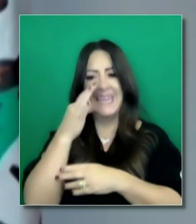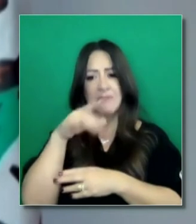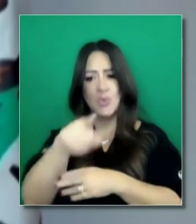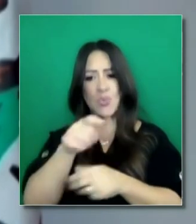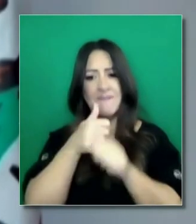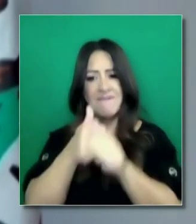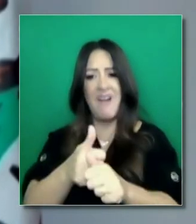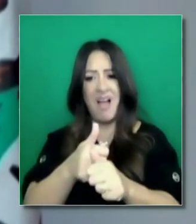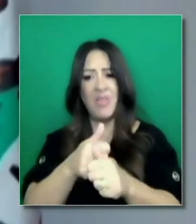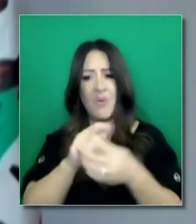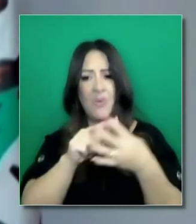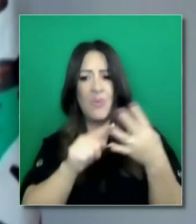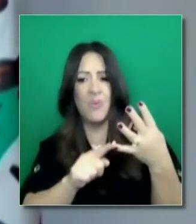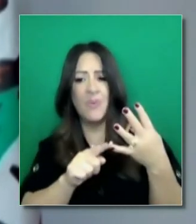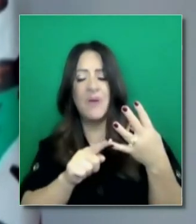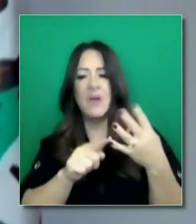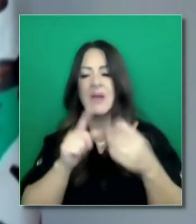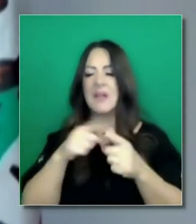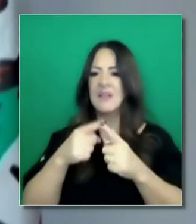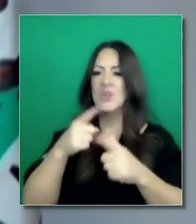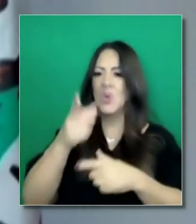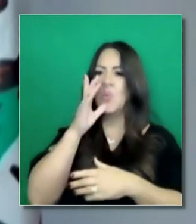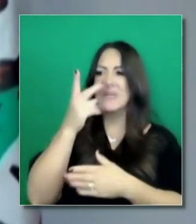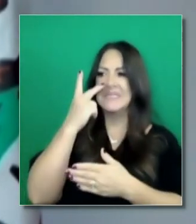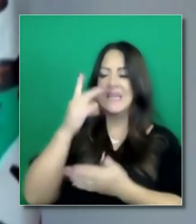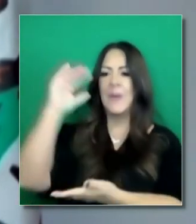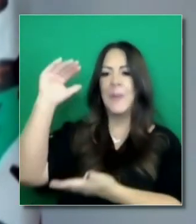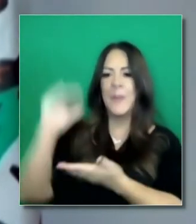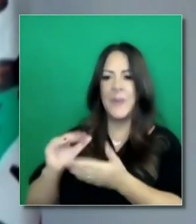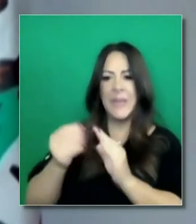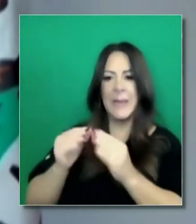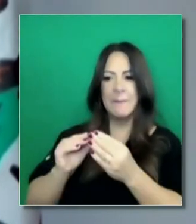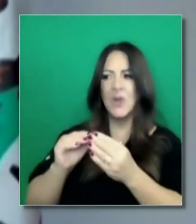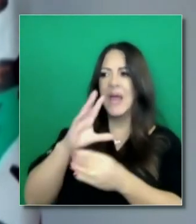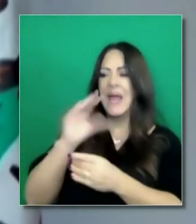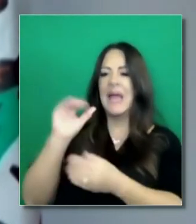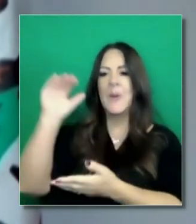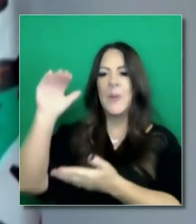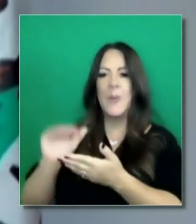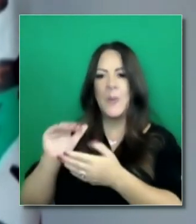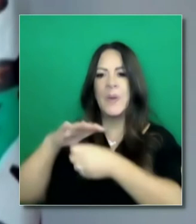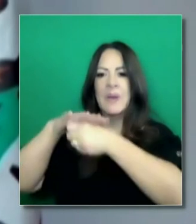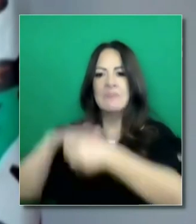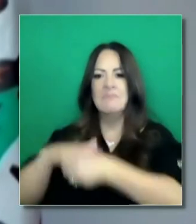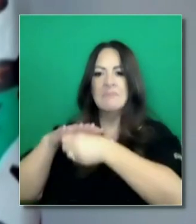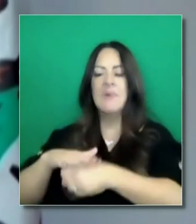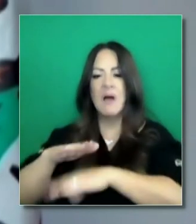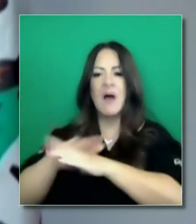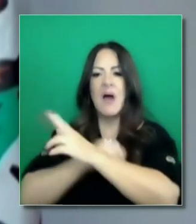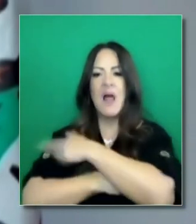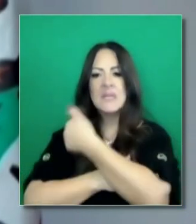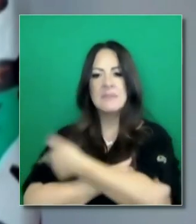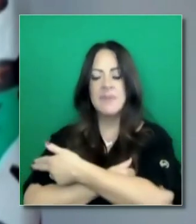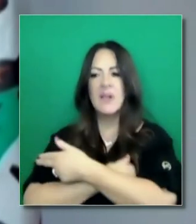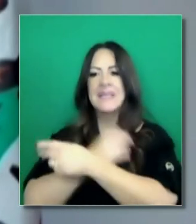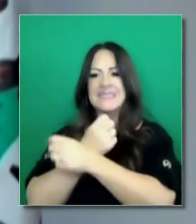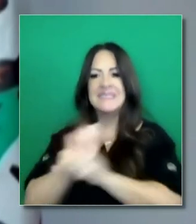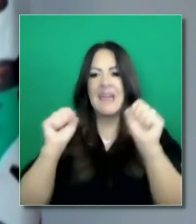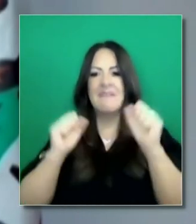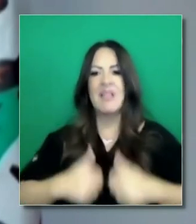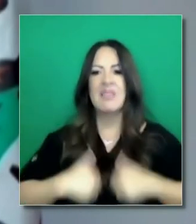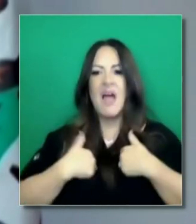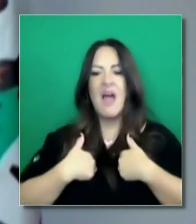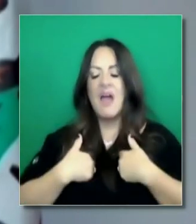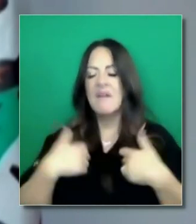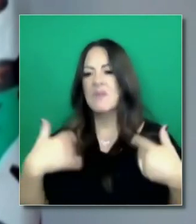a reducir quizás impacto en los hospitales. Usted dice, dónde nos encaminamos? Claro